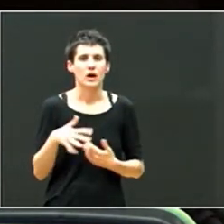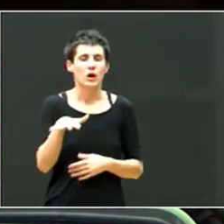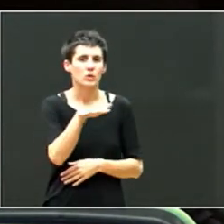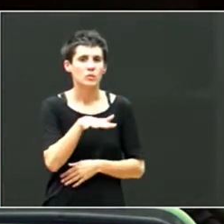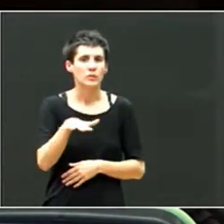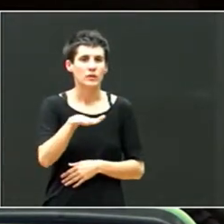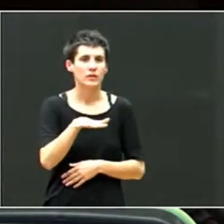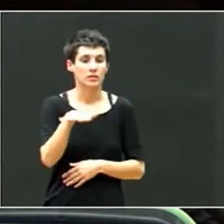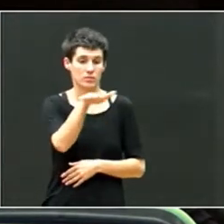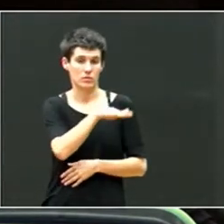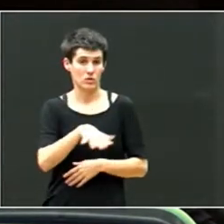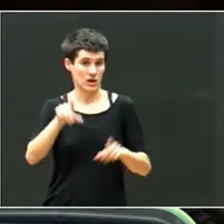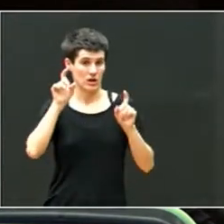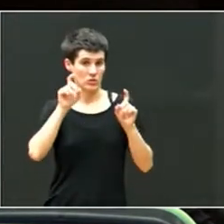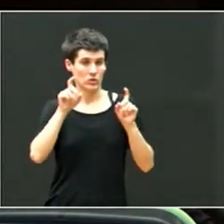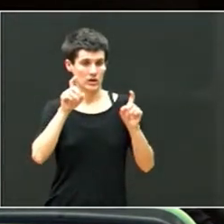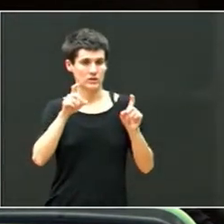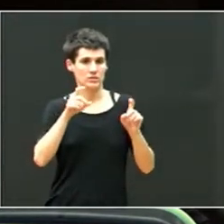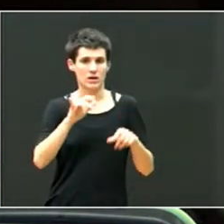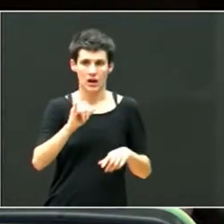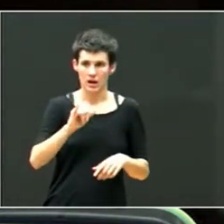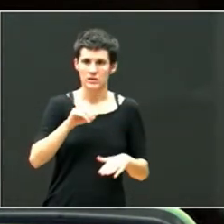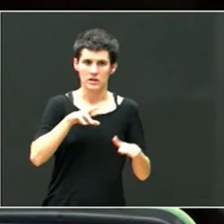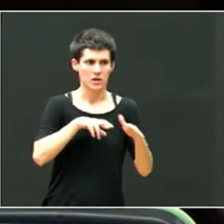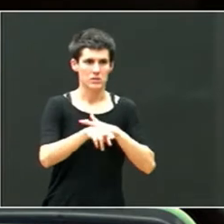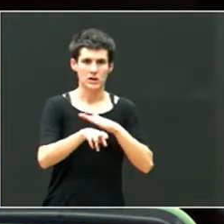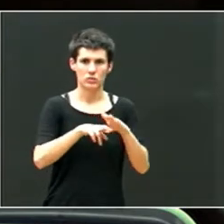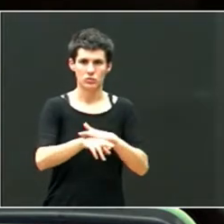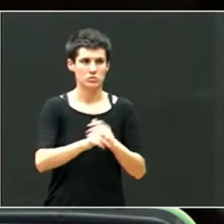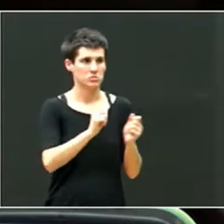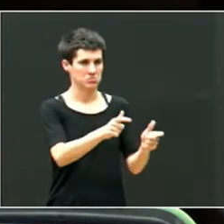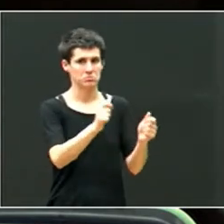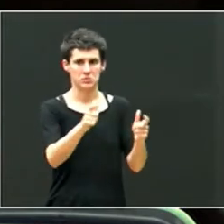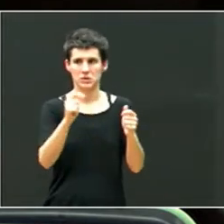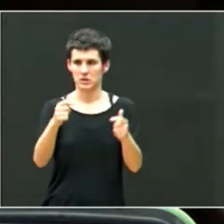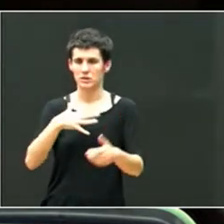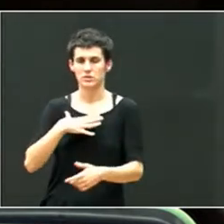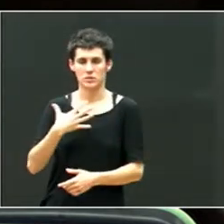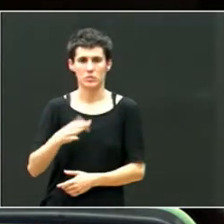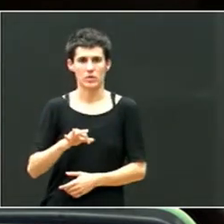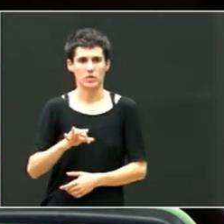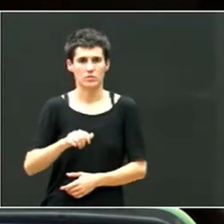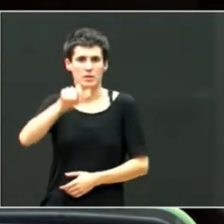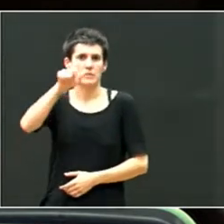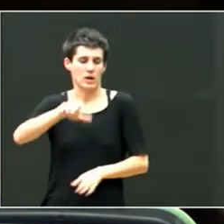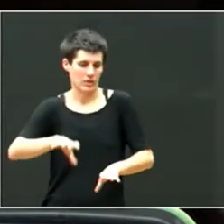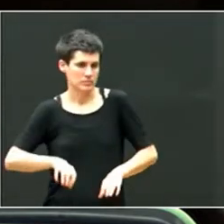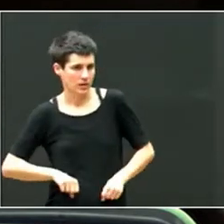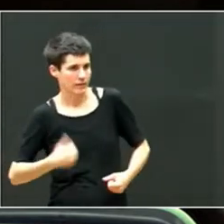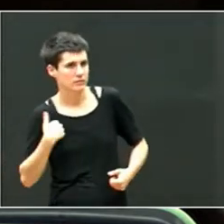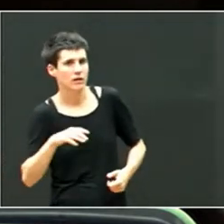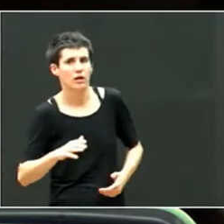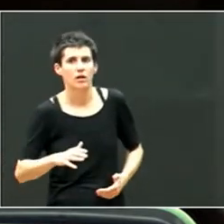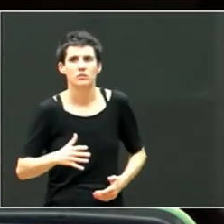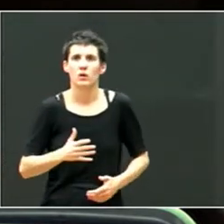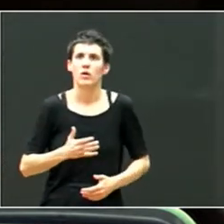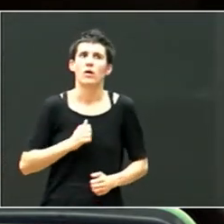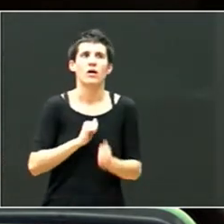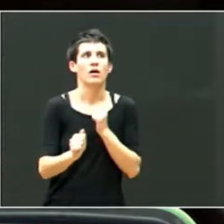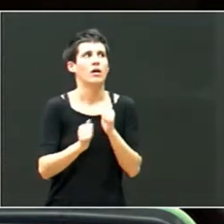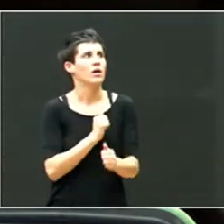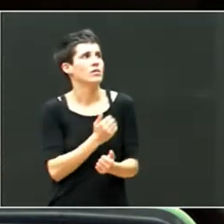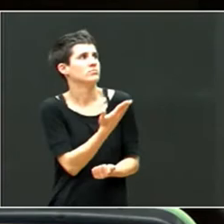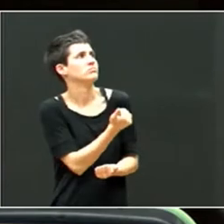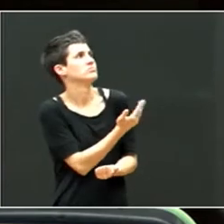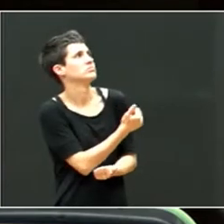educativas recursos para poner a disposición de las personas adoptadas. No hay que esperar los que vengan de otro sitio. Están ya,